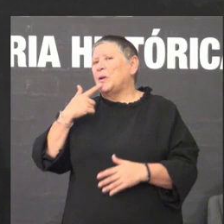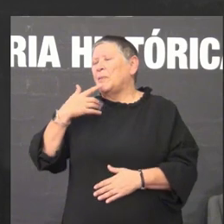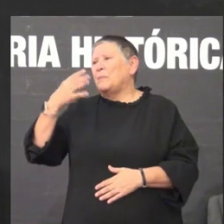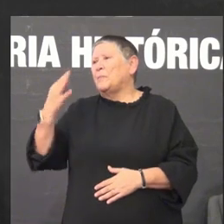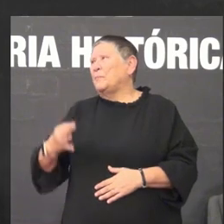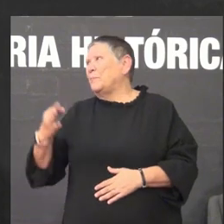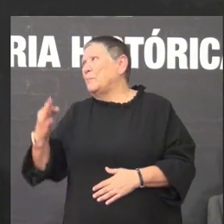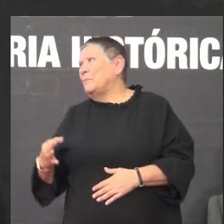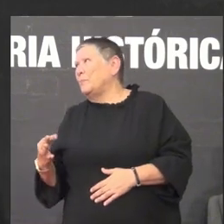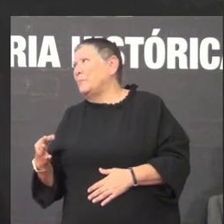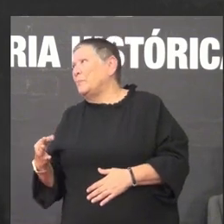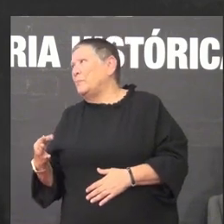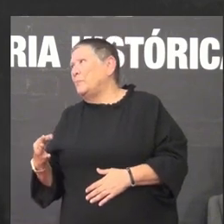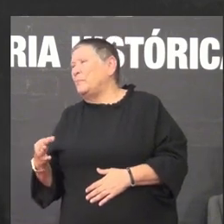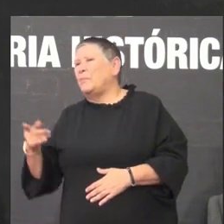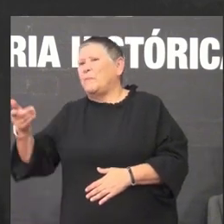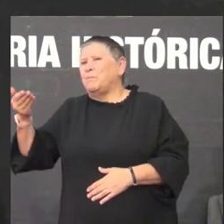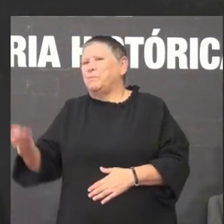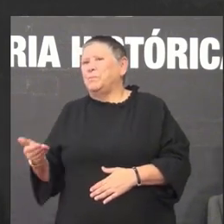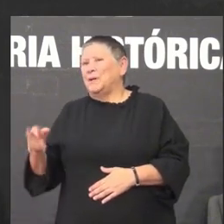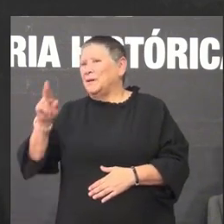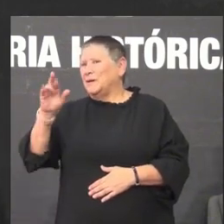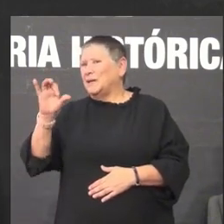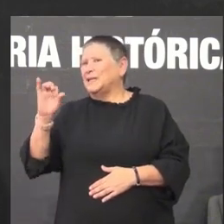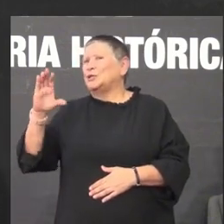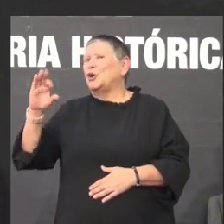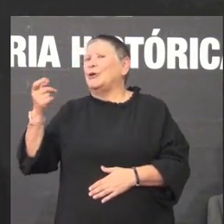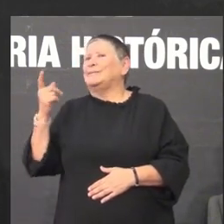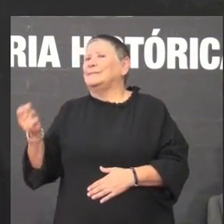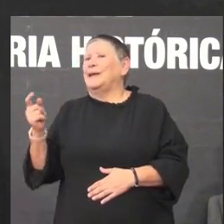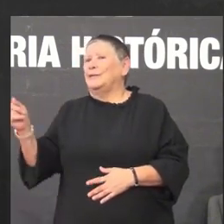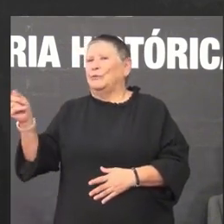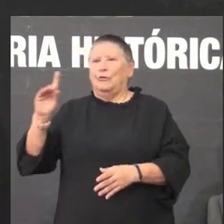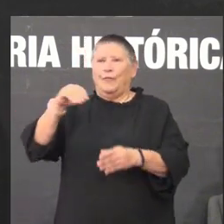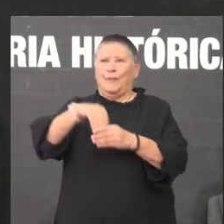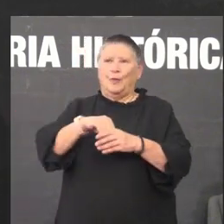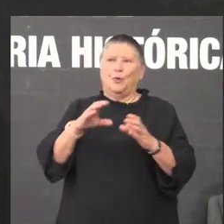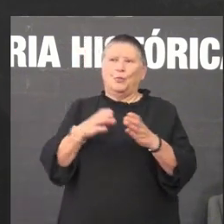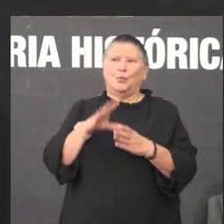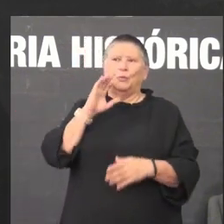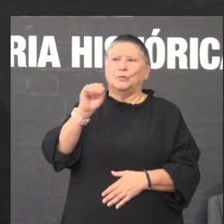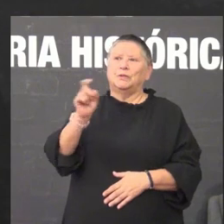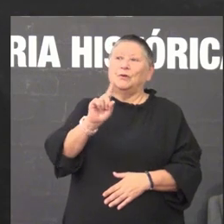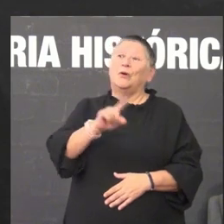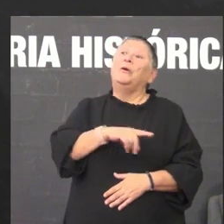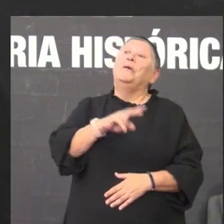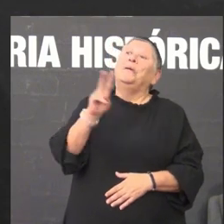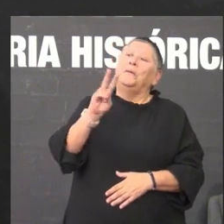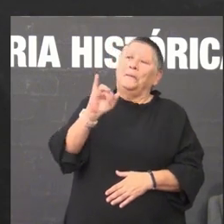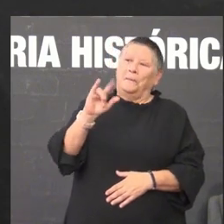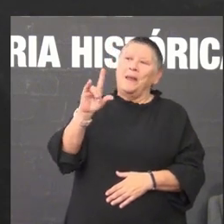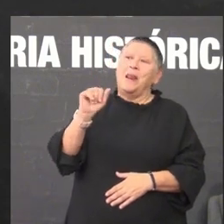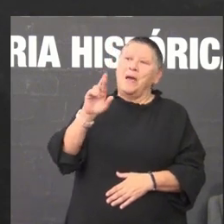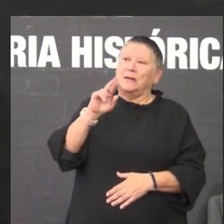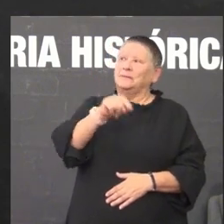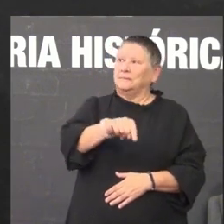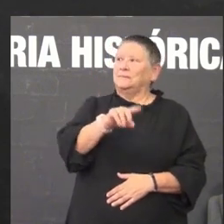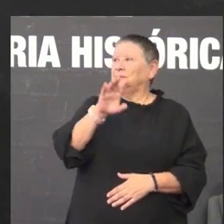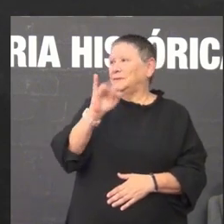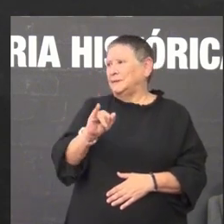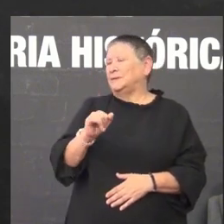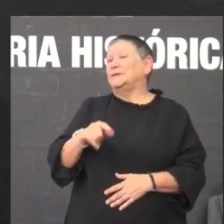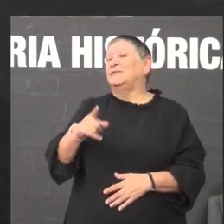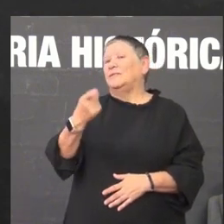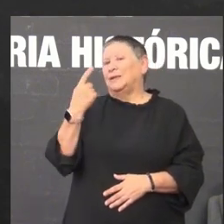teóricos de Vicente Risco tivesen moito peso no partido galeguista era o de Ramón Vilar Ponte aí é necesario voltar as